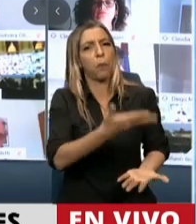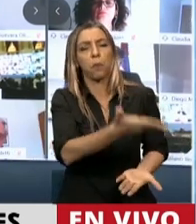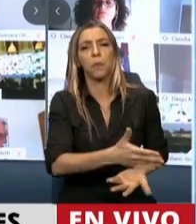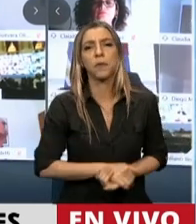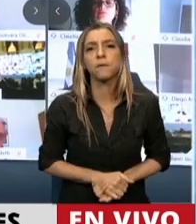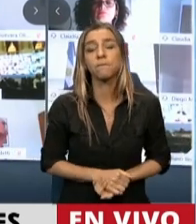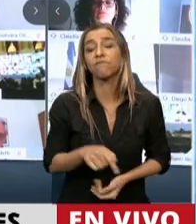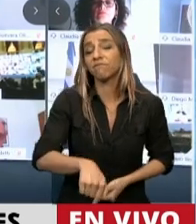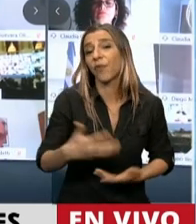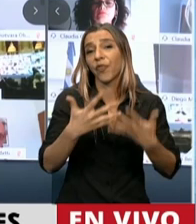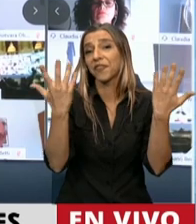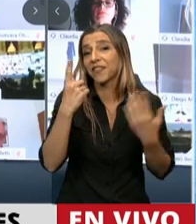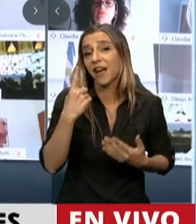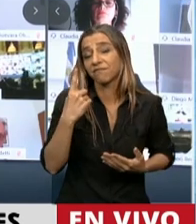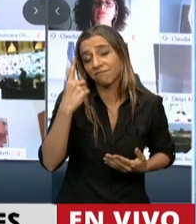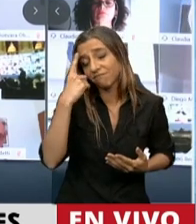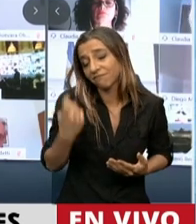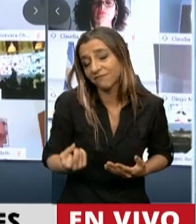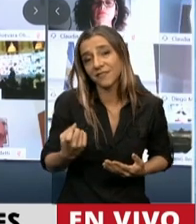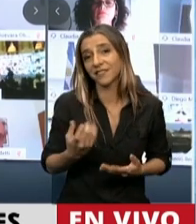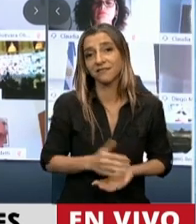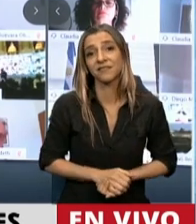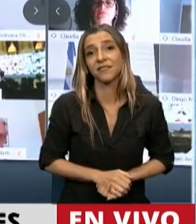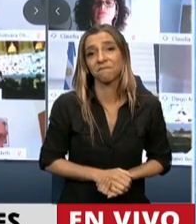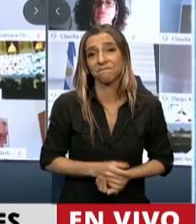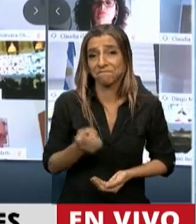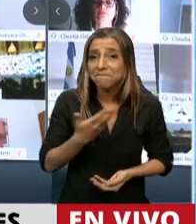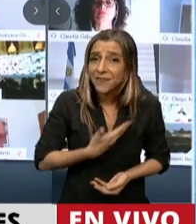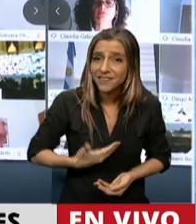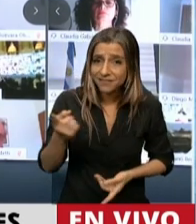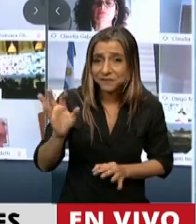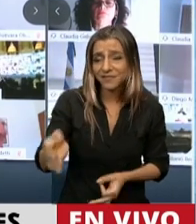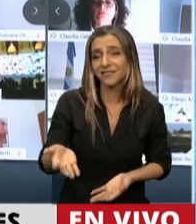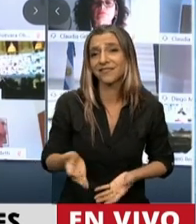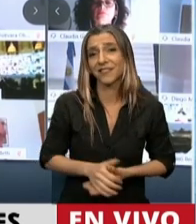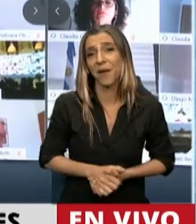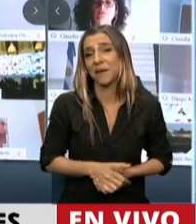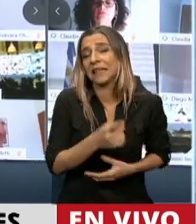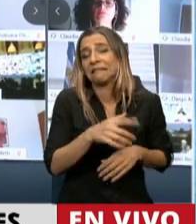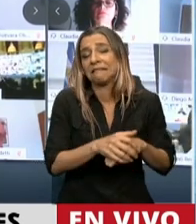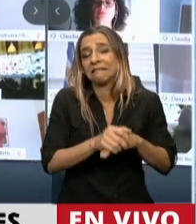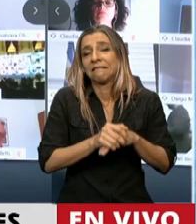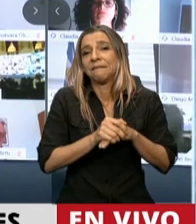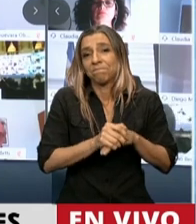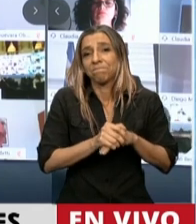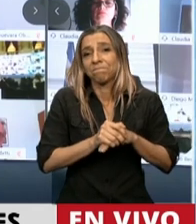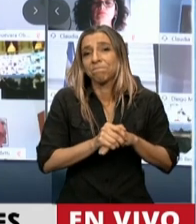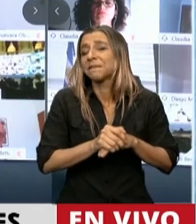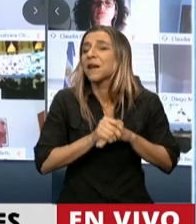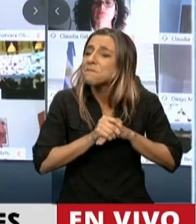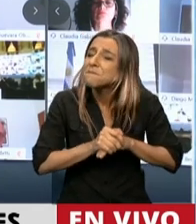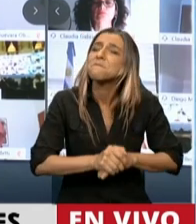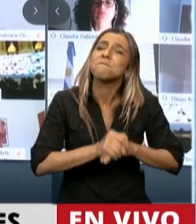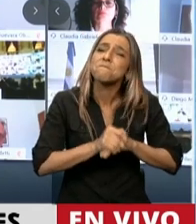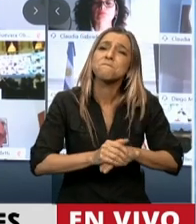Es un día muy triste para mí, presidente. Usted sabe que era muy, pero muy amigo mío y amigo de los